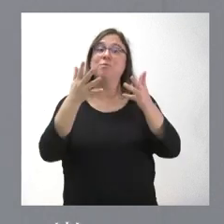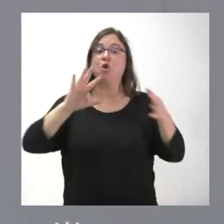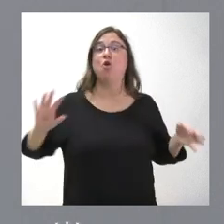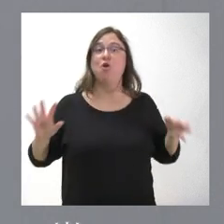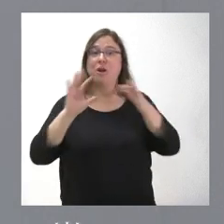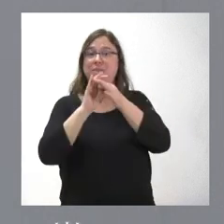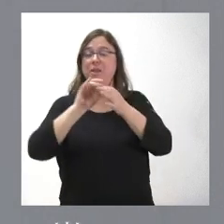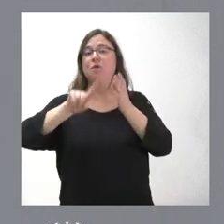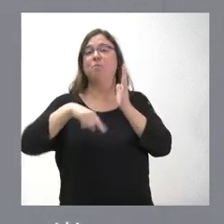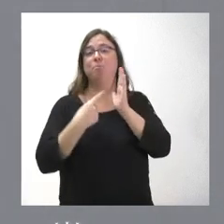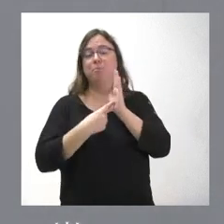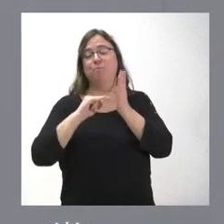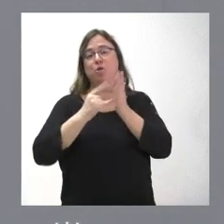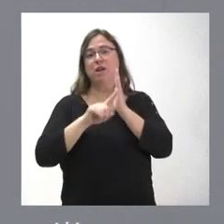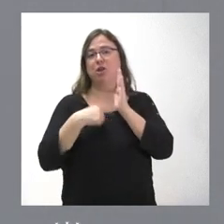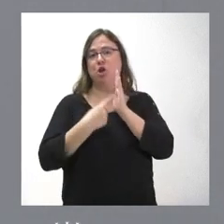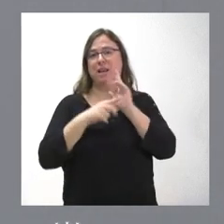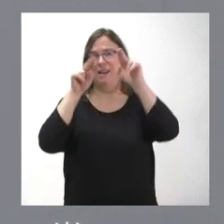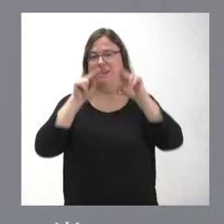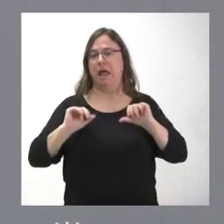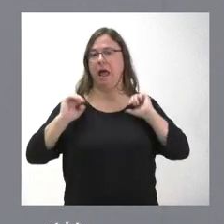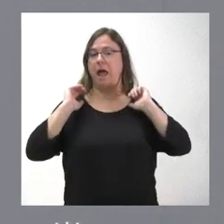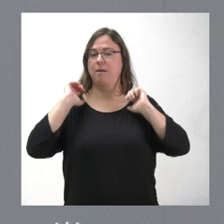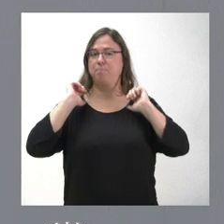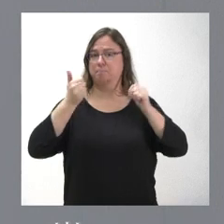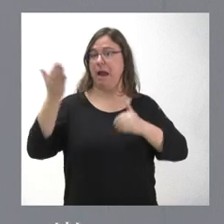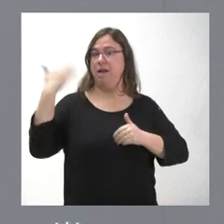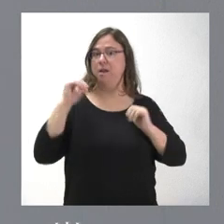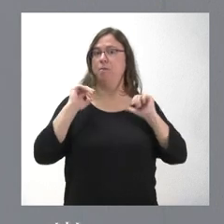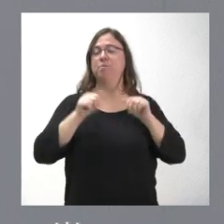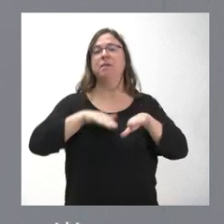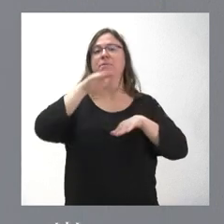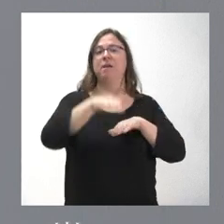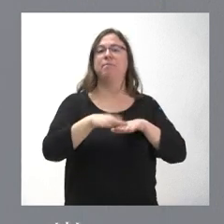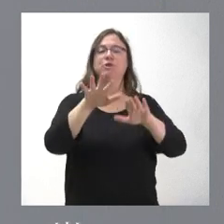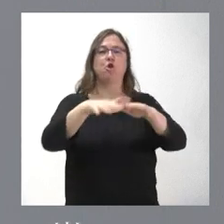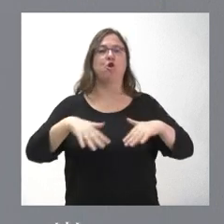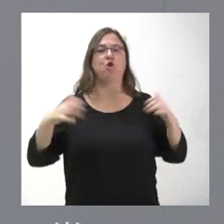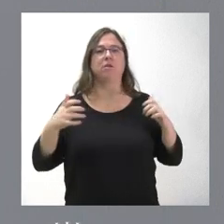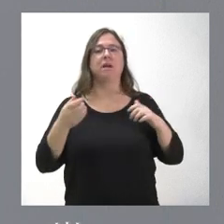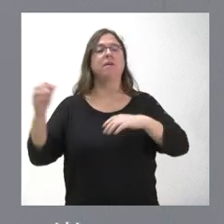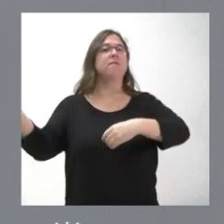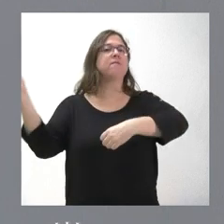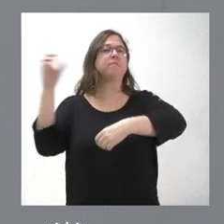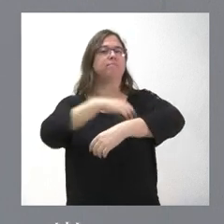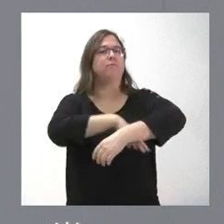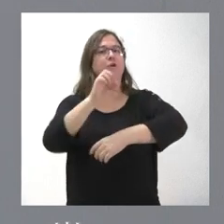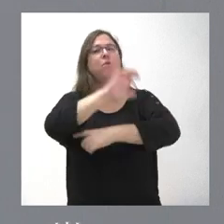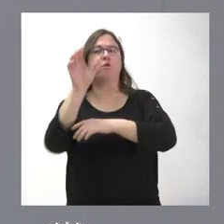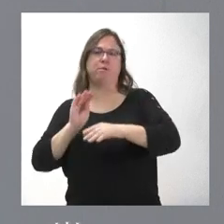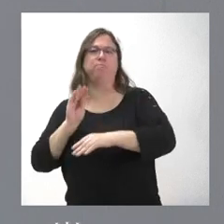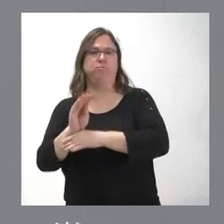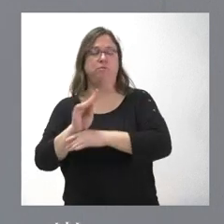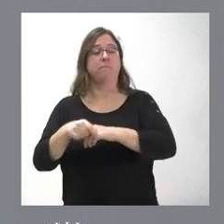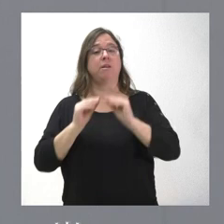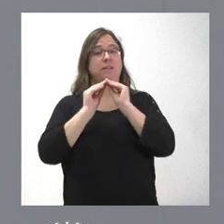de ley de residencias que tuvo ayer su primer paso en las Cortes de Castilla y León. Se financia con fondos europeos y la intervención de esta segunda